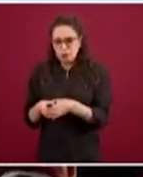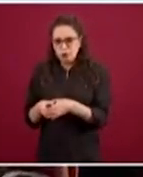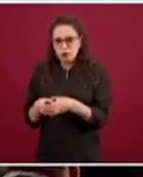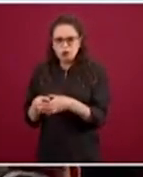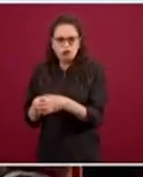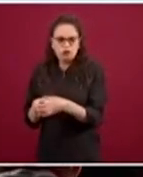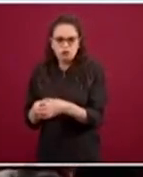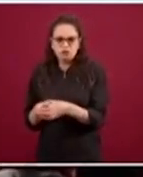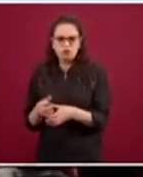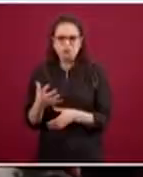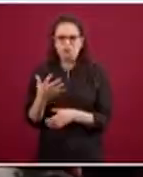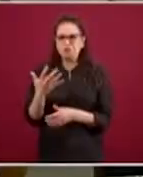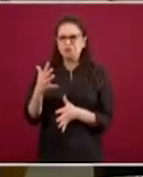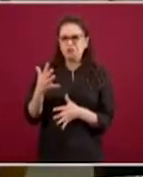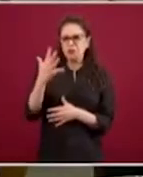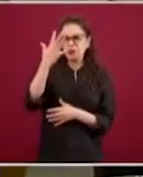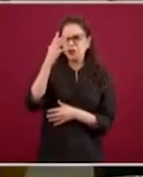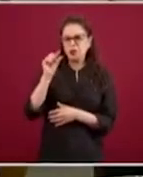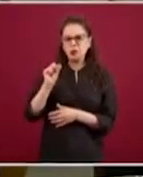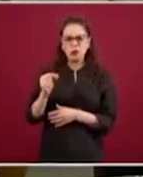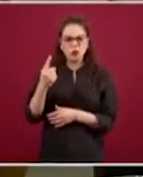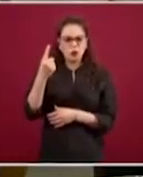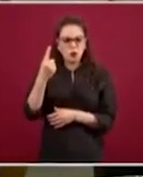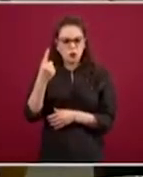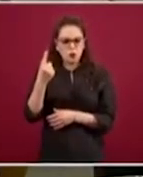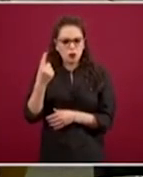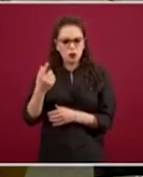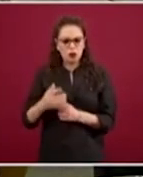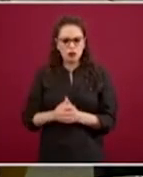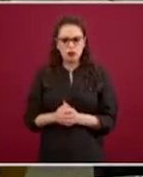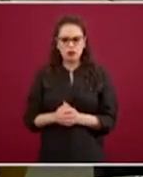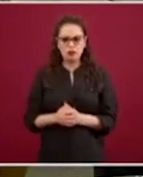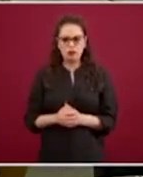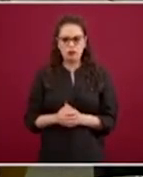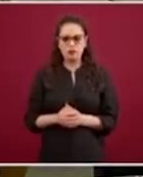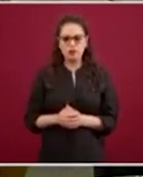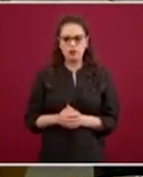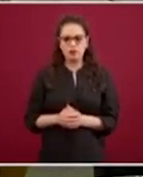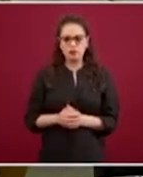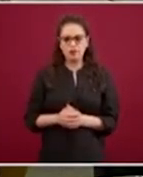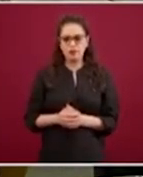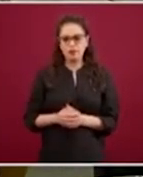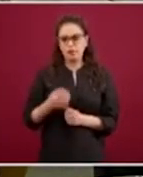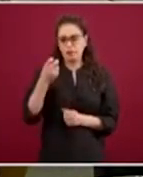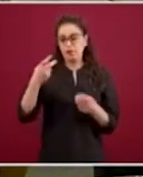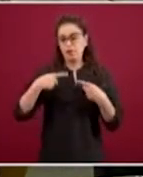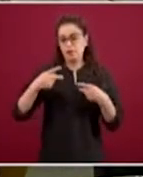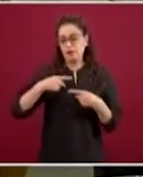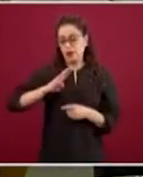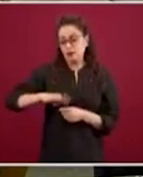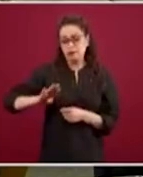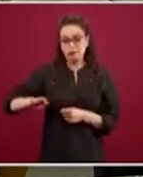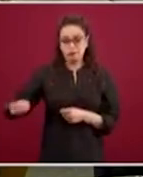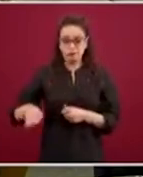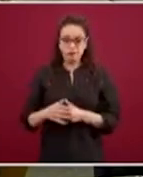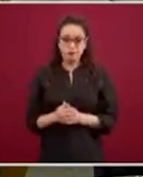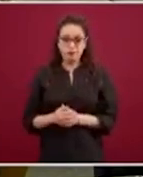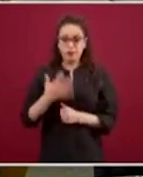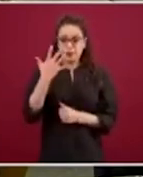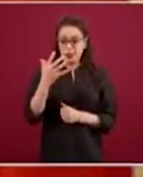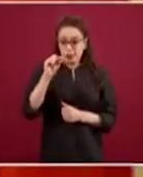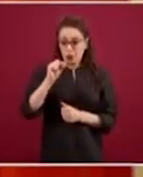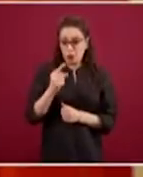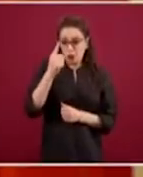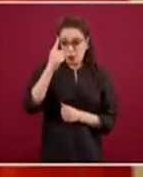5.1, ¿cuál fue la letalidad? 5.1, nuestra letalidad. Entonces, 5.1 por ciento han